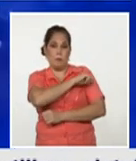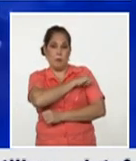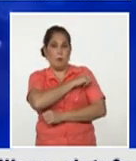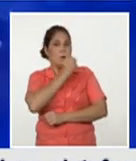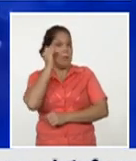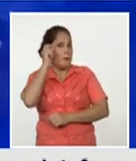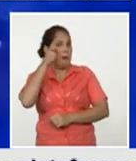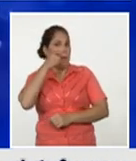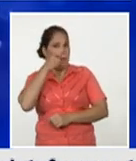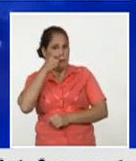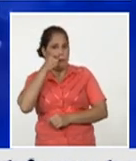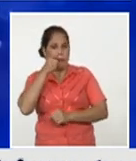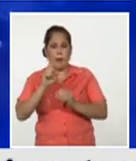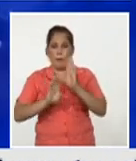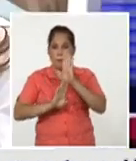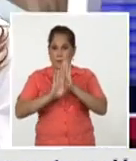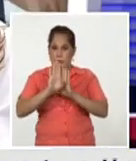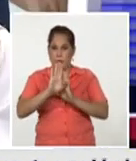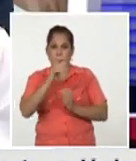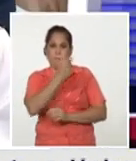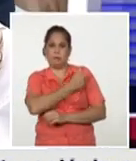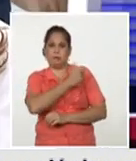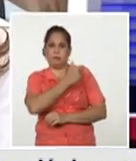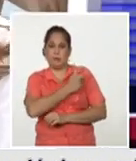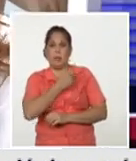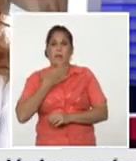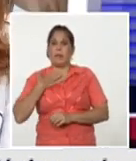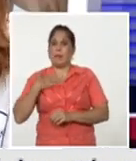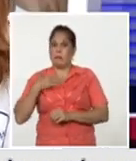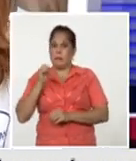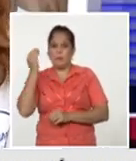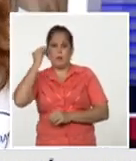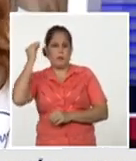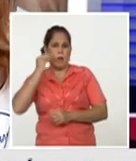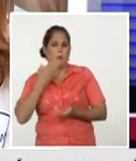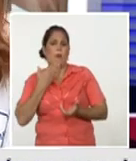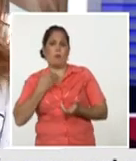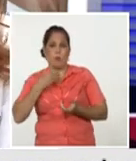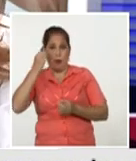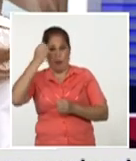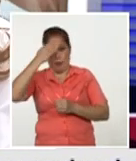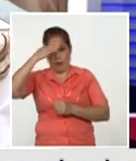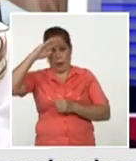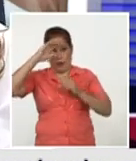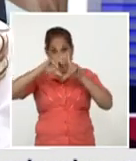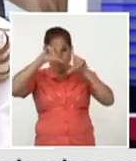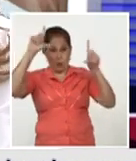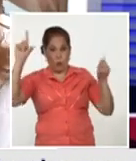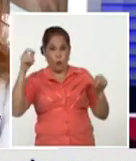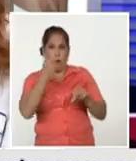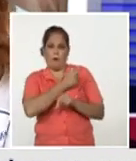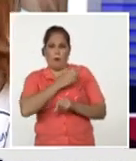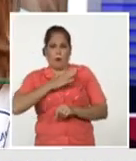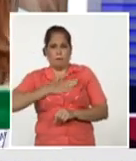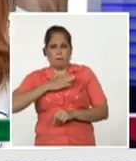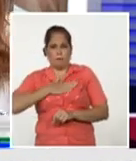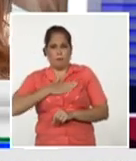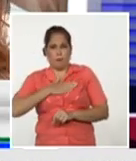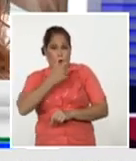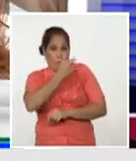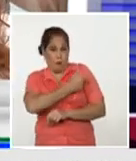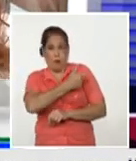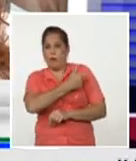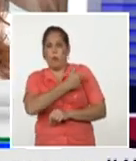estado de los avances de los candidatos vacunales y tan ansiosa está porque Cuba pueda tener por fin su vacuna y pueda tener no una vacuna sino una